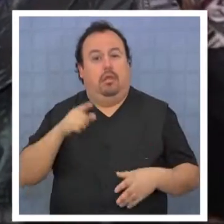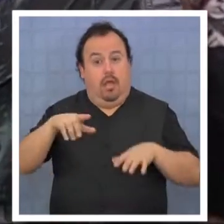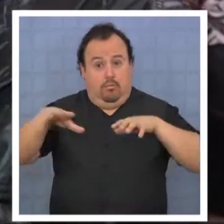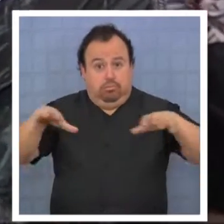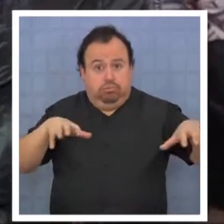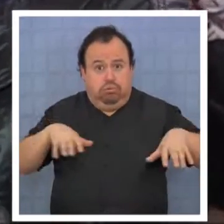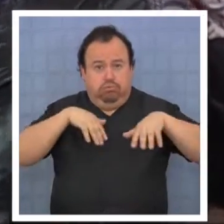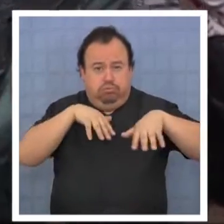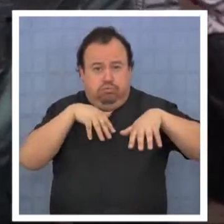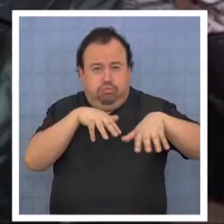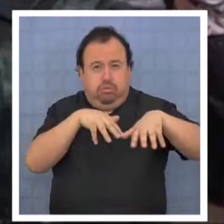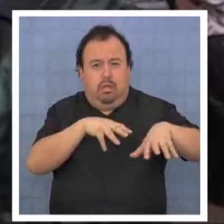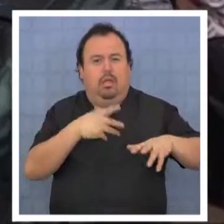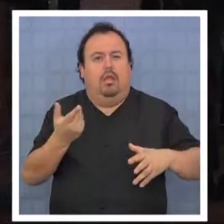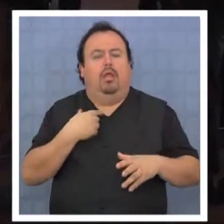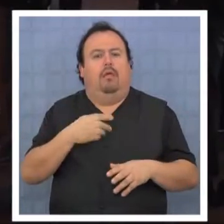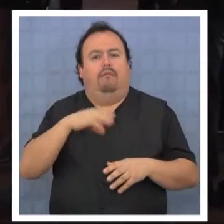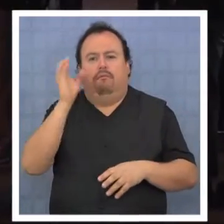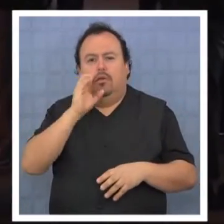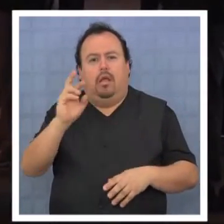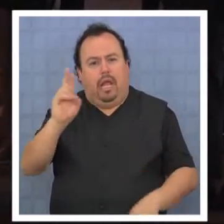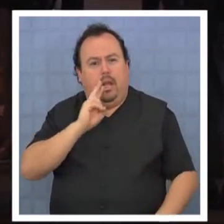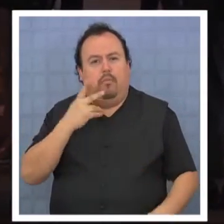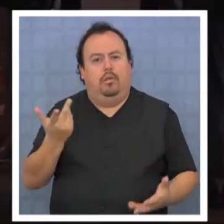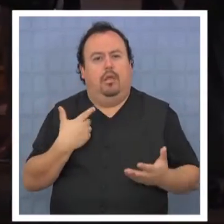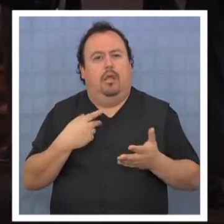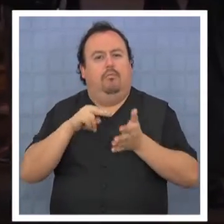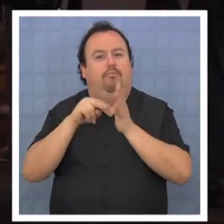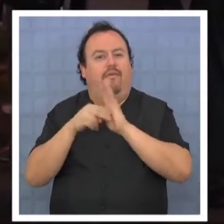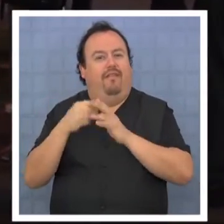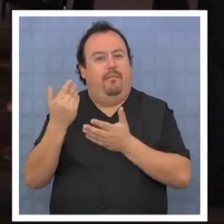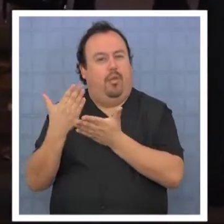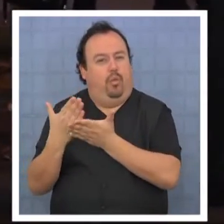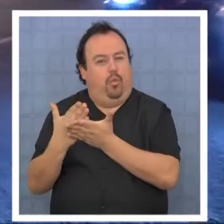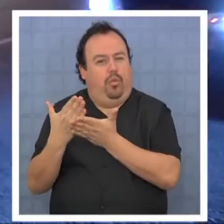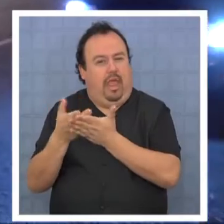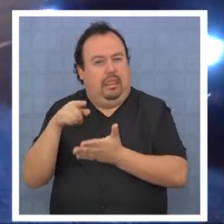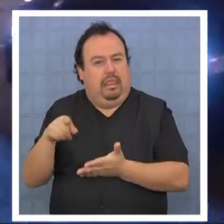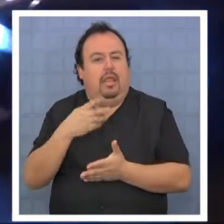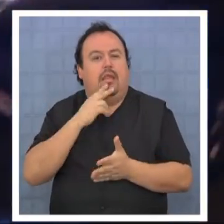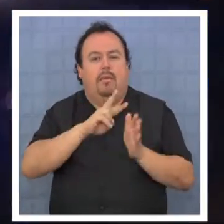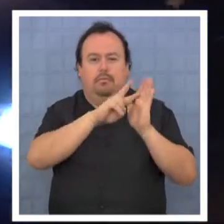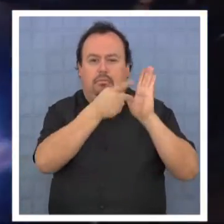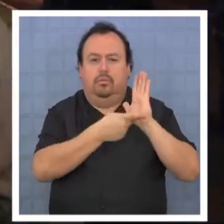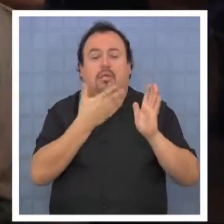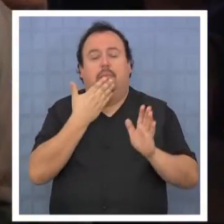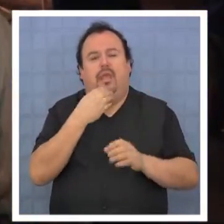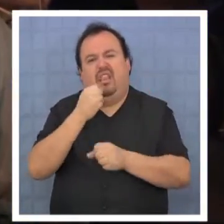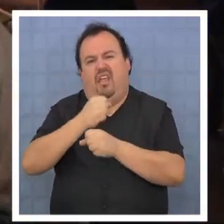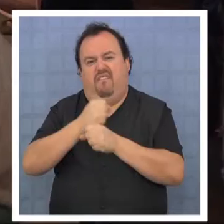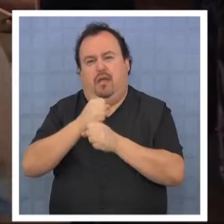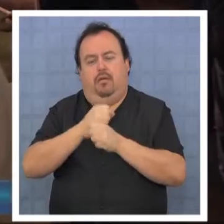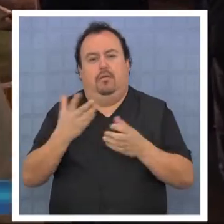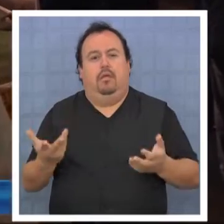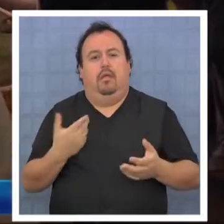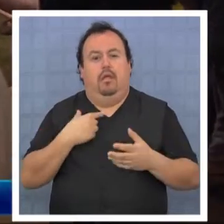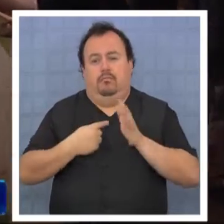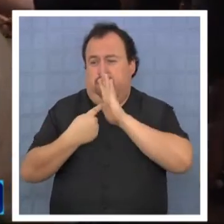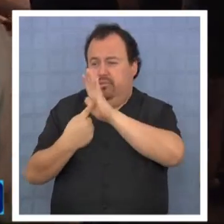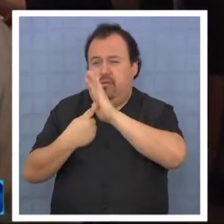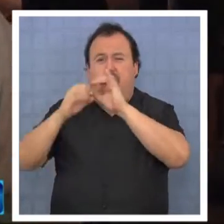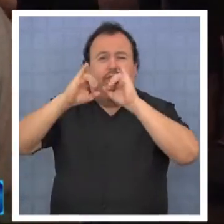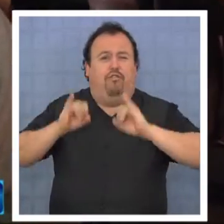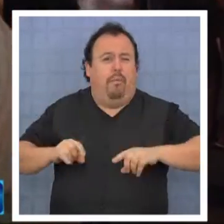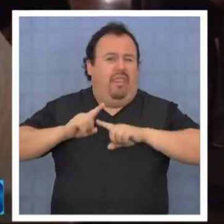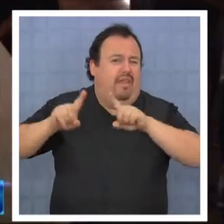movilización que en su petitorio busca respuestas al conflicto estudiantil y reformas al código laboral. Lo hemos manifestado de diferentes formas.